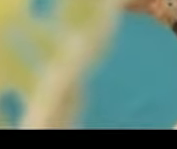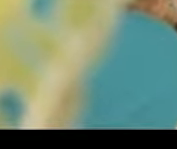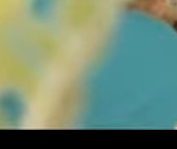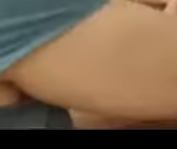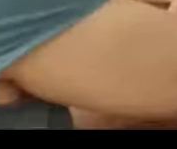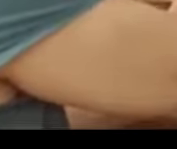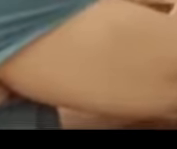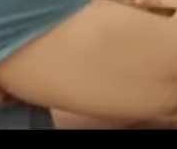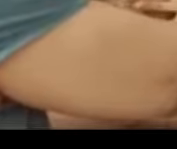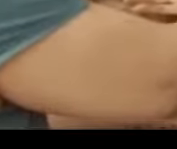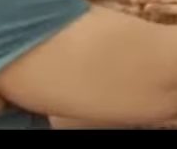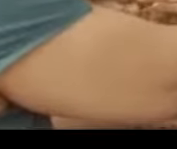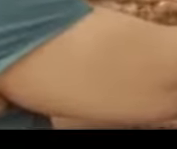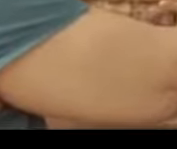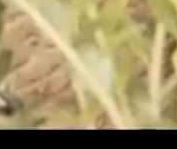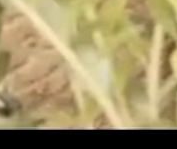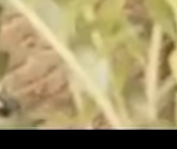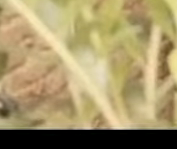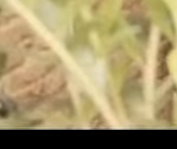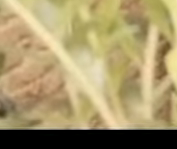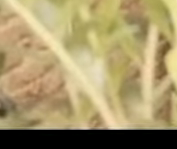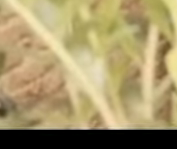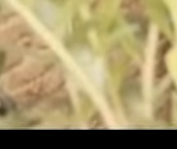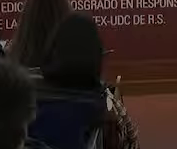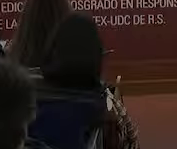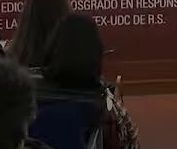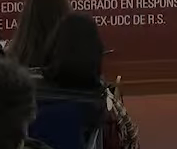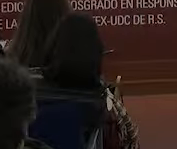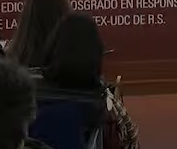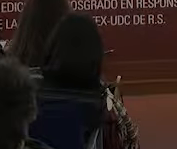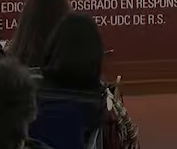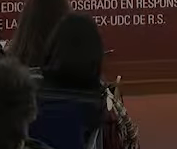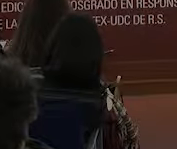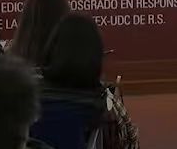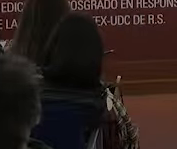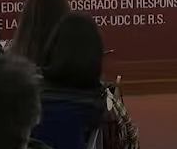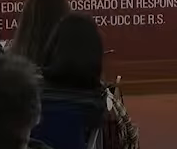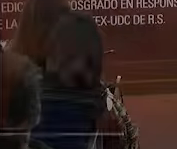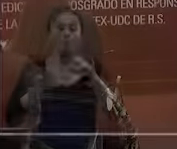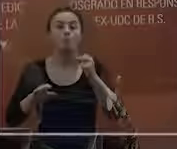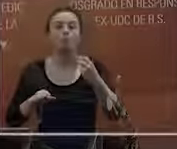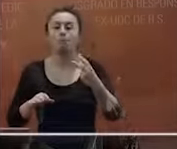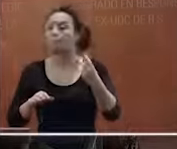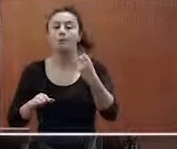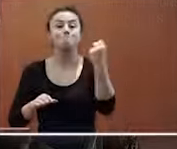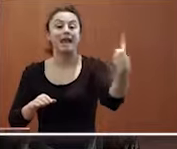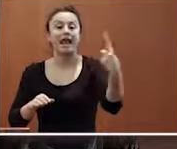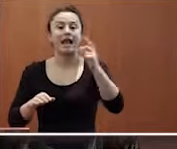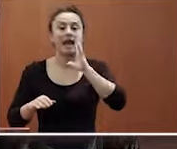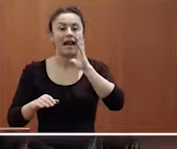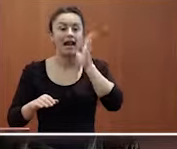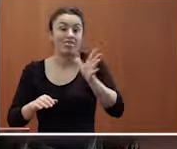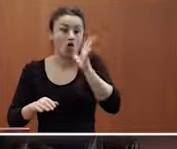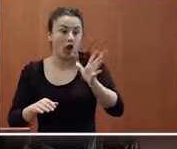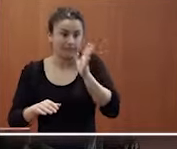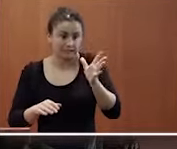que tenemos varias versiones ¿vale? disculpad que ha habido un problema van a tratar de buscar el segundo vídeo que es el de el de por mil razones ¿no? está en YouTube y si